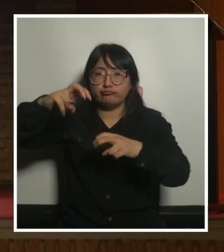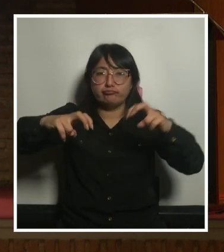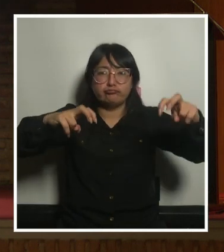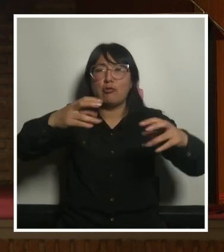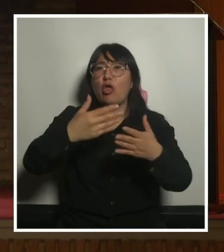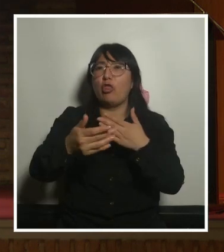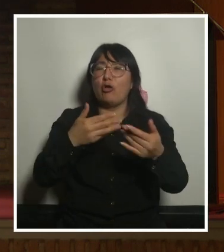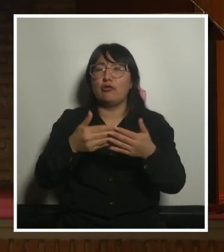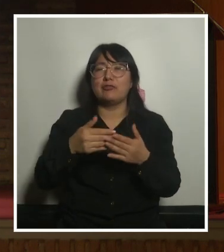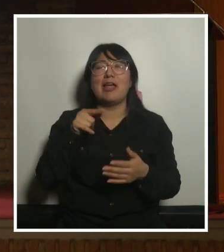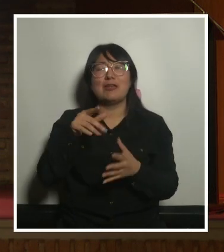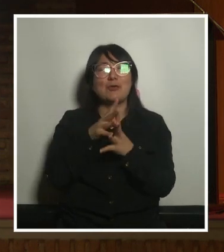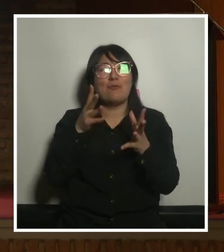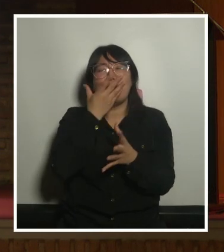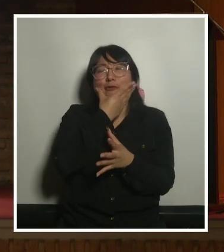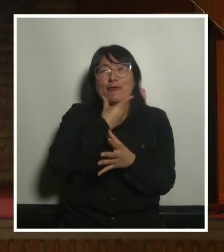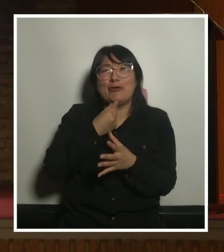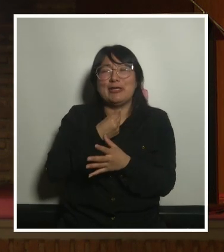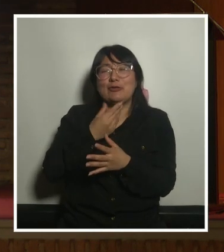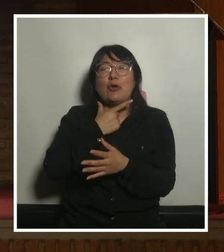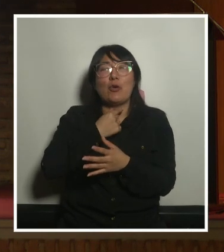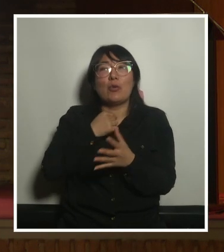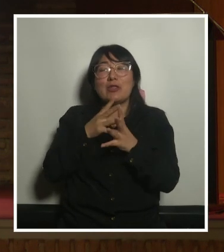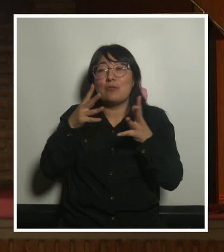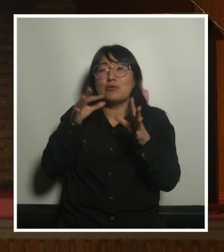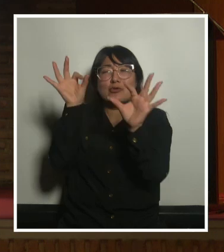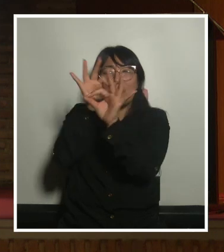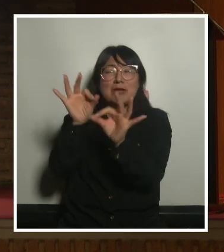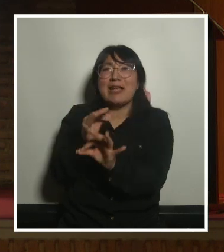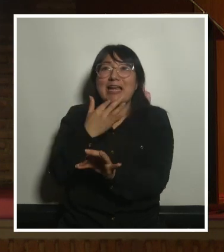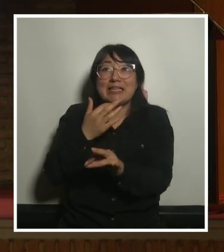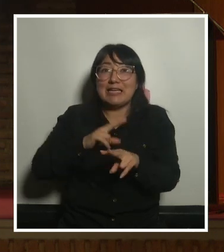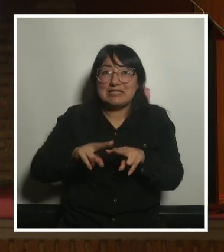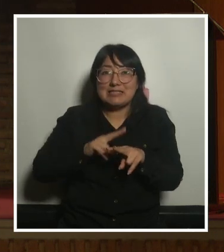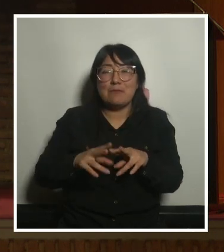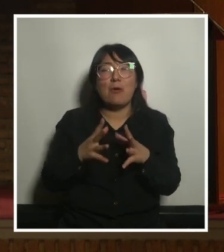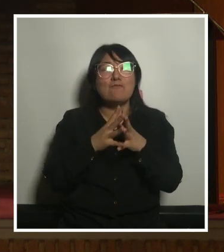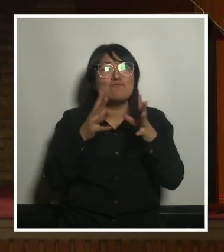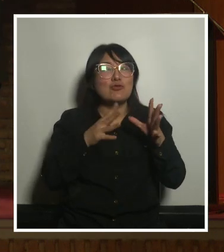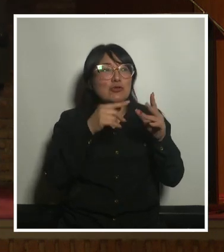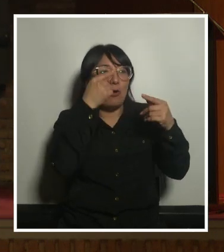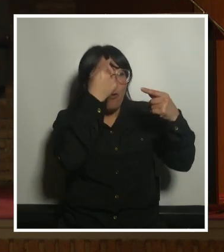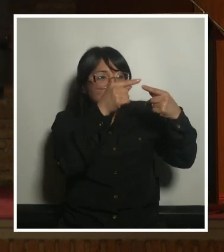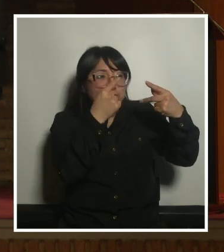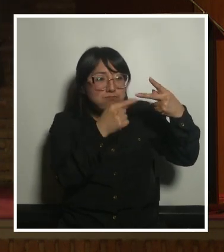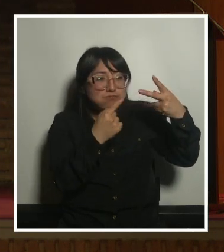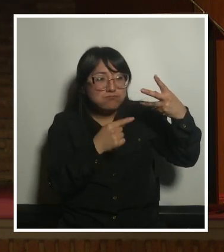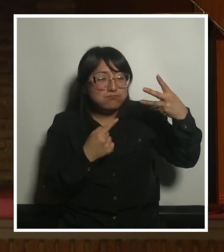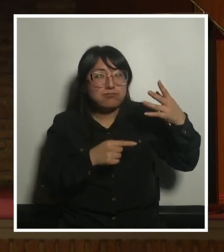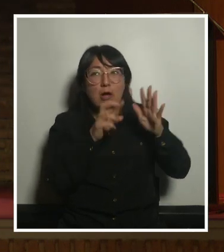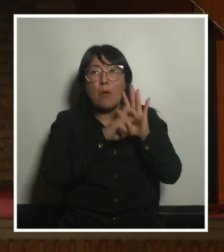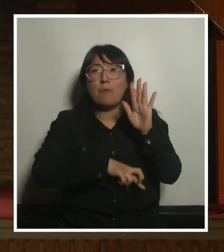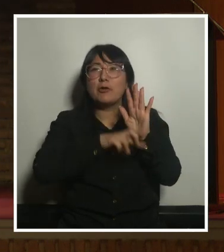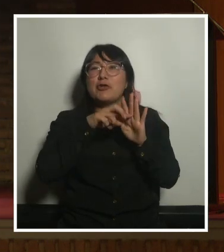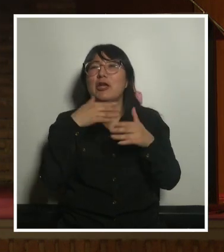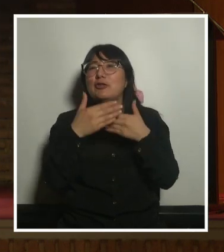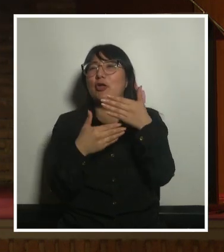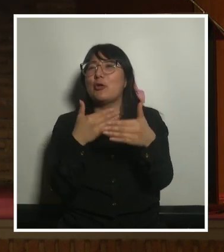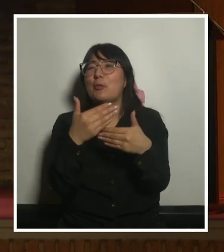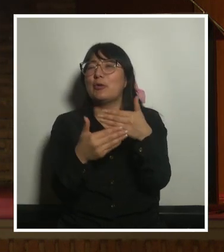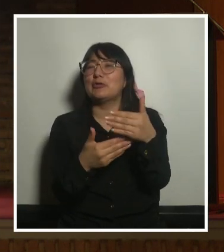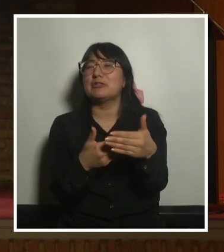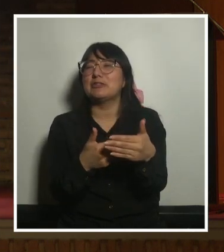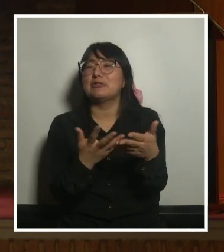bonito que nos encanta explicar porque lo que hicimos fue un montón de talleres era además ese proyecto venía de un proceso de